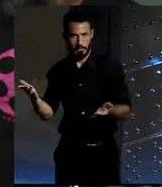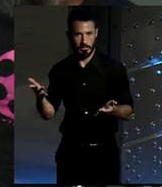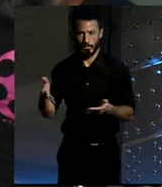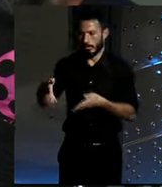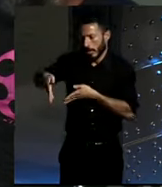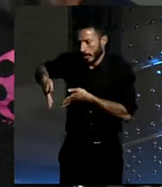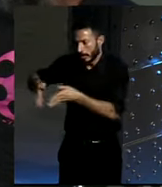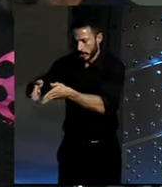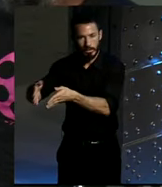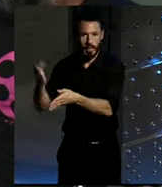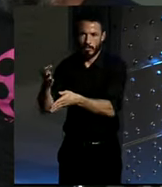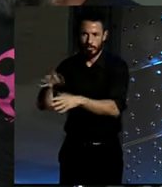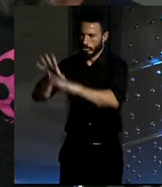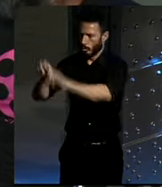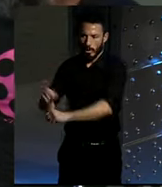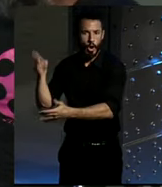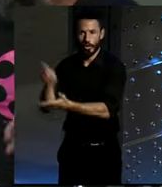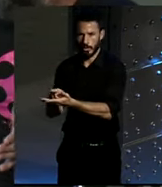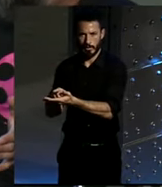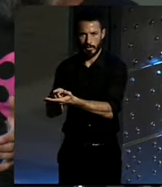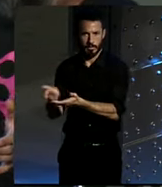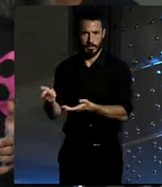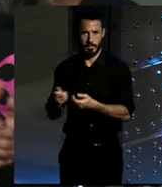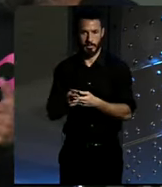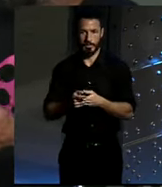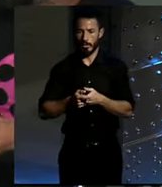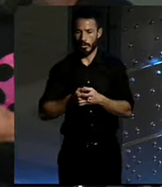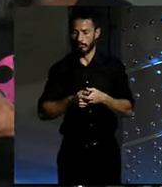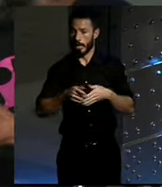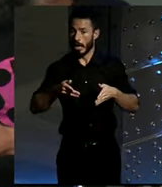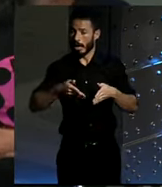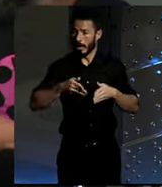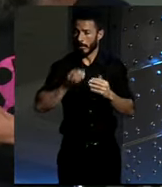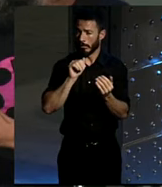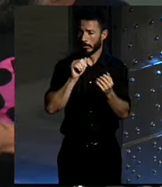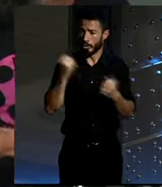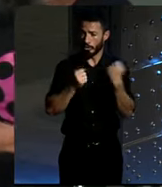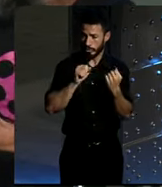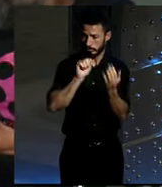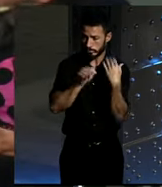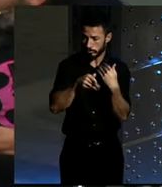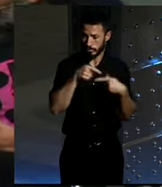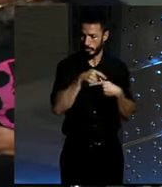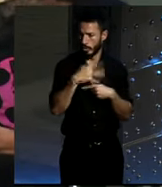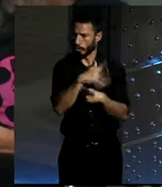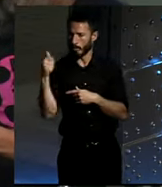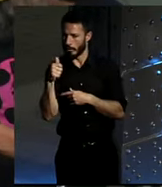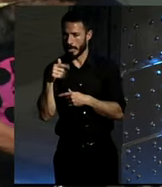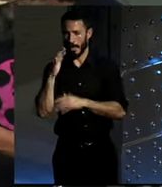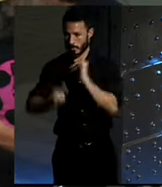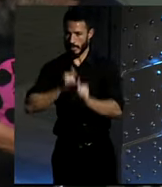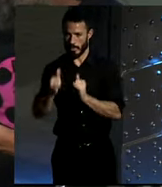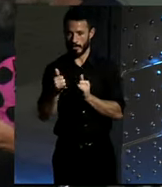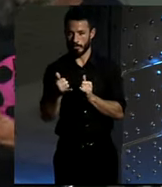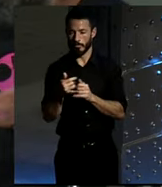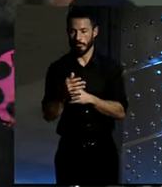quitar los carriles a los coches para poder recuperarlo. Es un poco de sorna, es un poco de ironía, pero hay que pensar un poco en